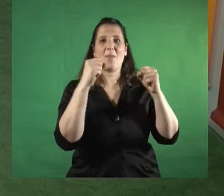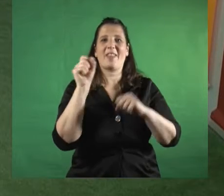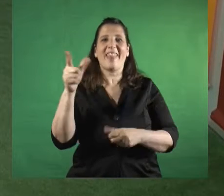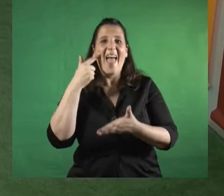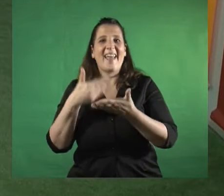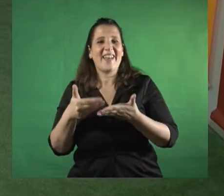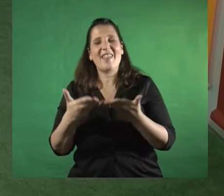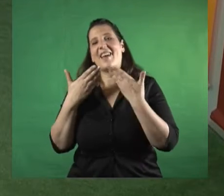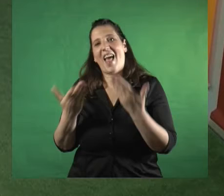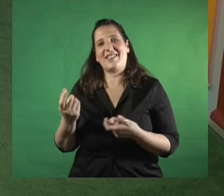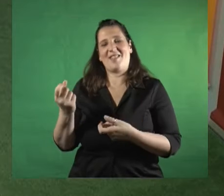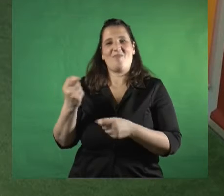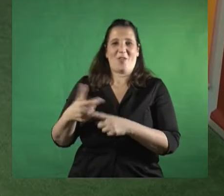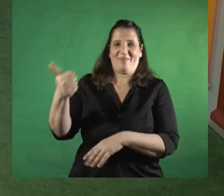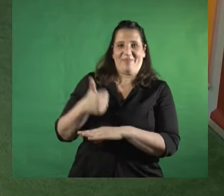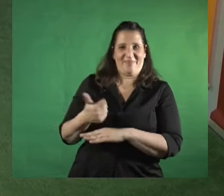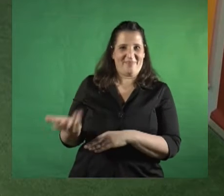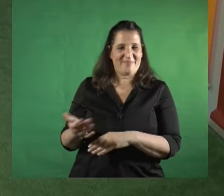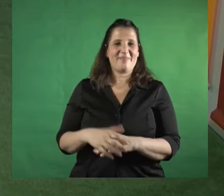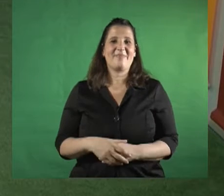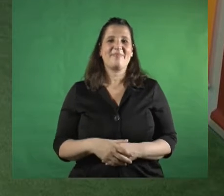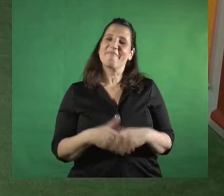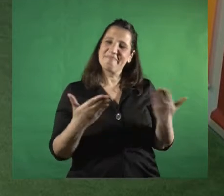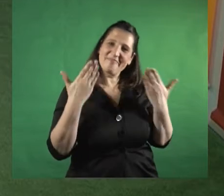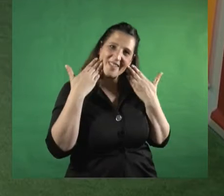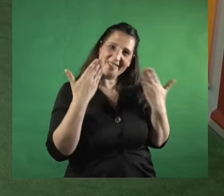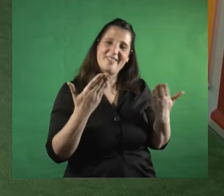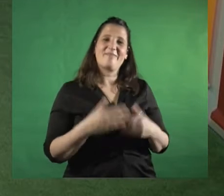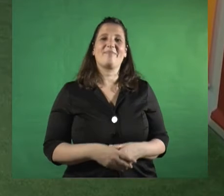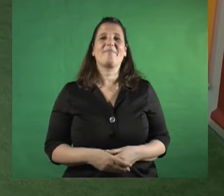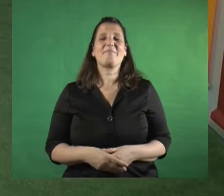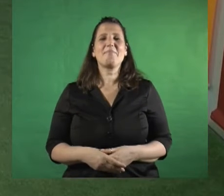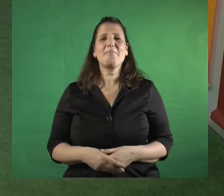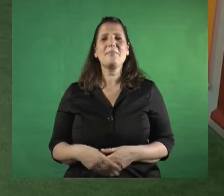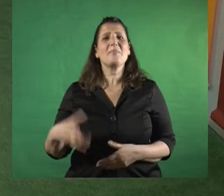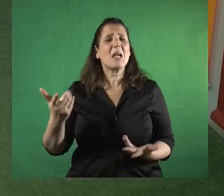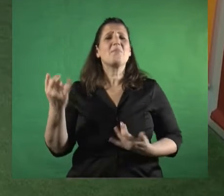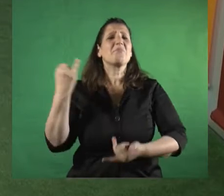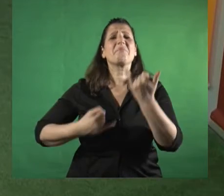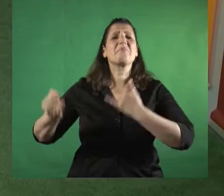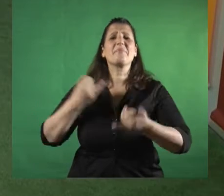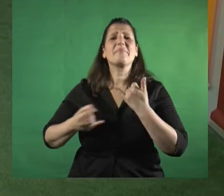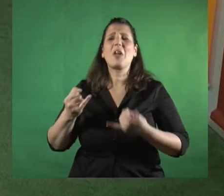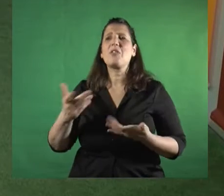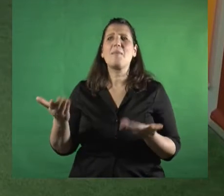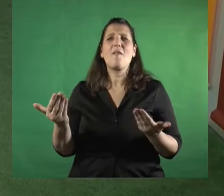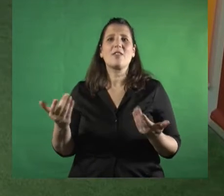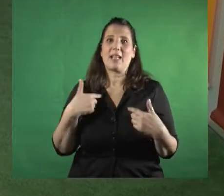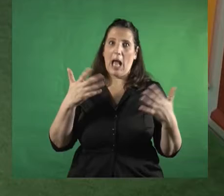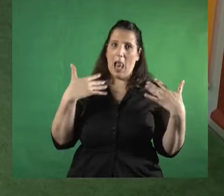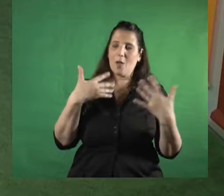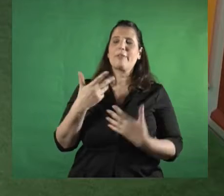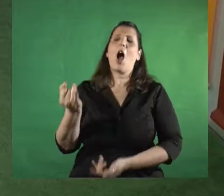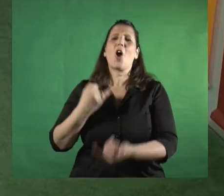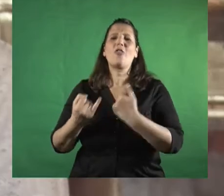por estar acá con nosotros. Buenas tardes, muchas gracias a ustedes. Bueno, contanos un poco como para ir entrando en calor de qué se trata esta campaña.